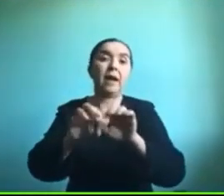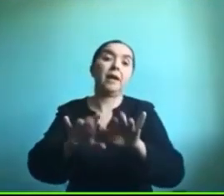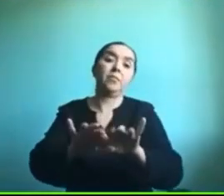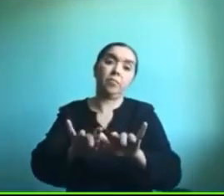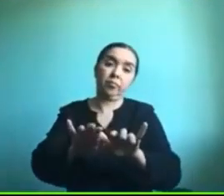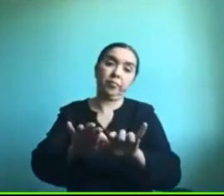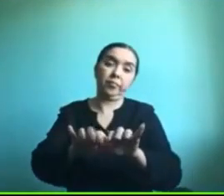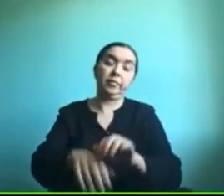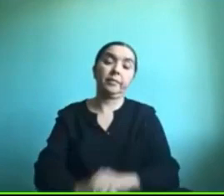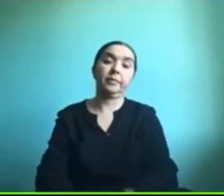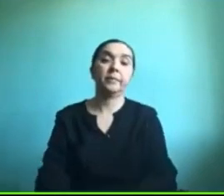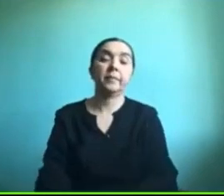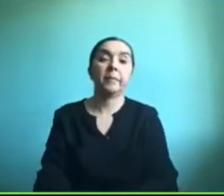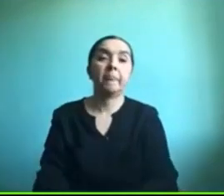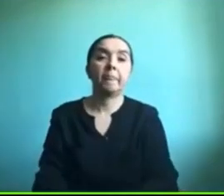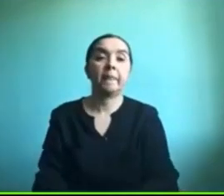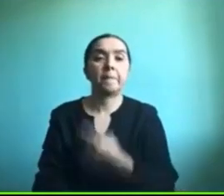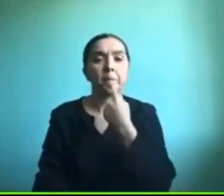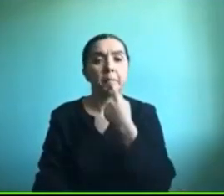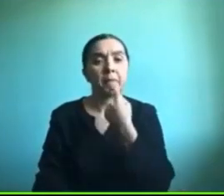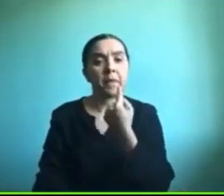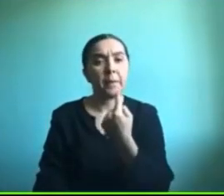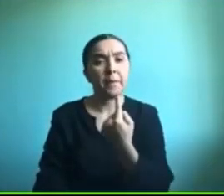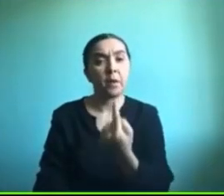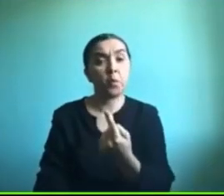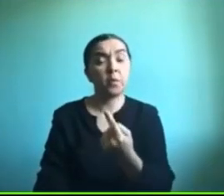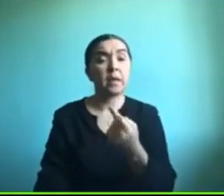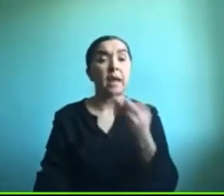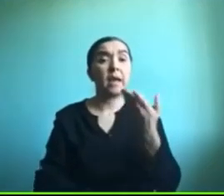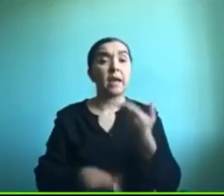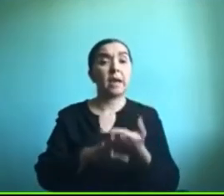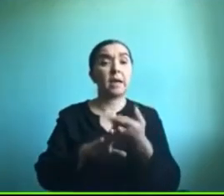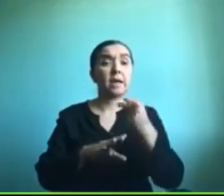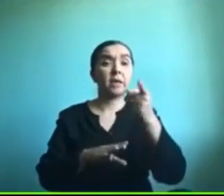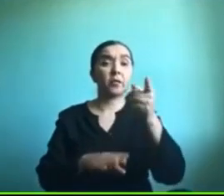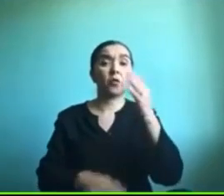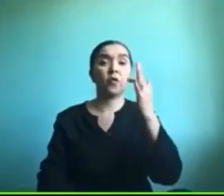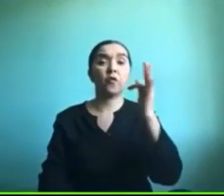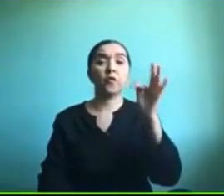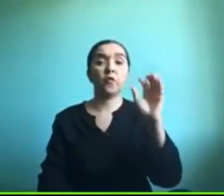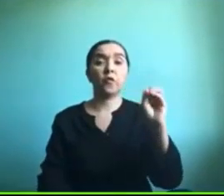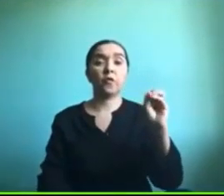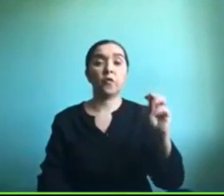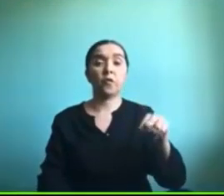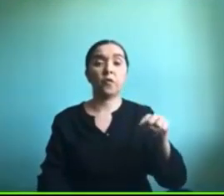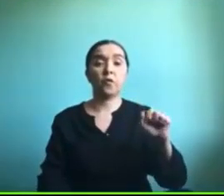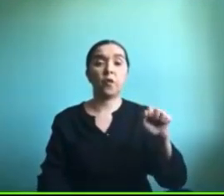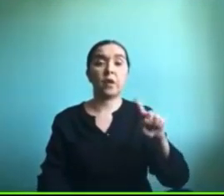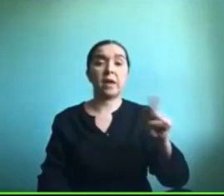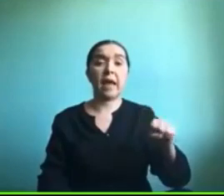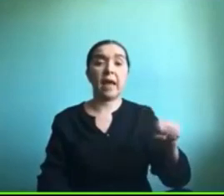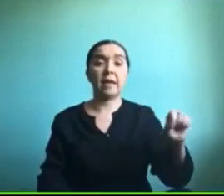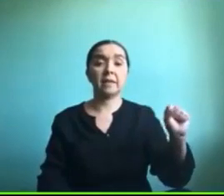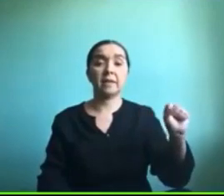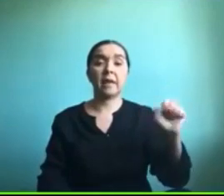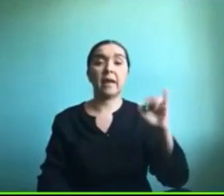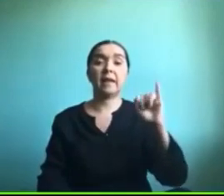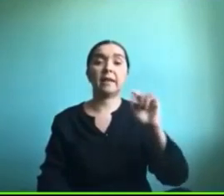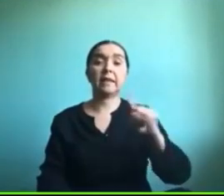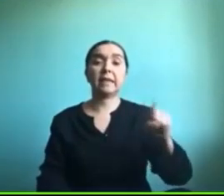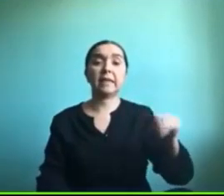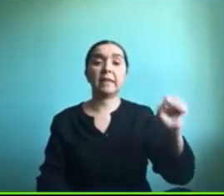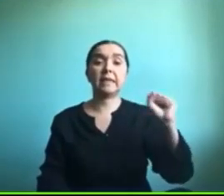nos preguntan si nuestra intervención está siendo respaldada por FONASA o ISAPRE por el momento no